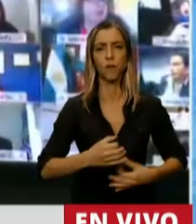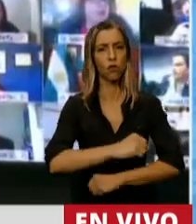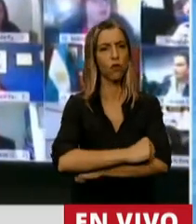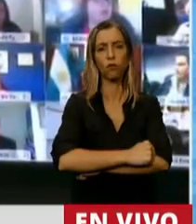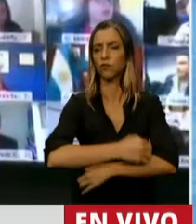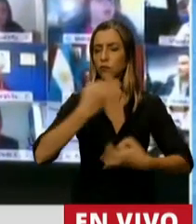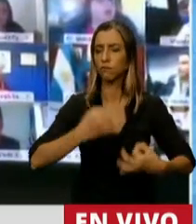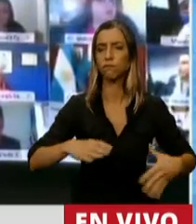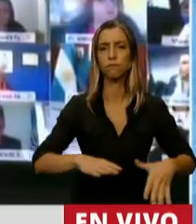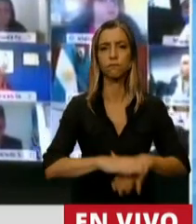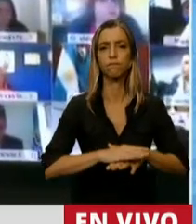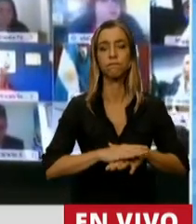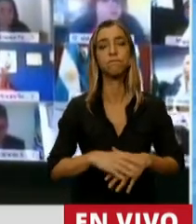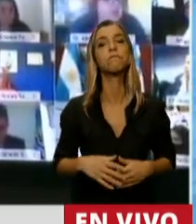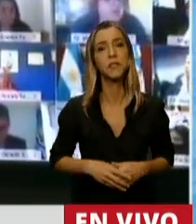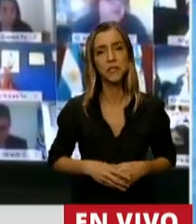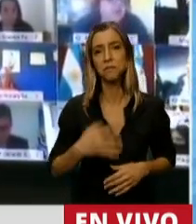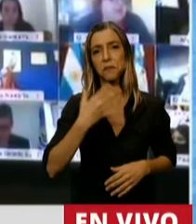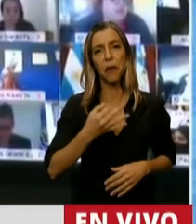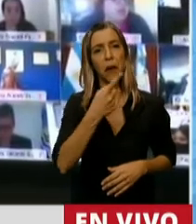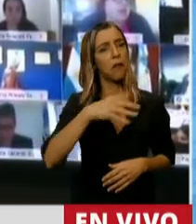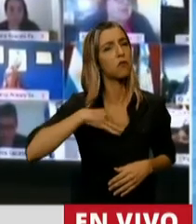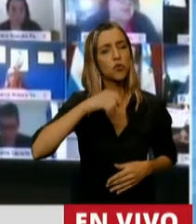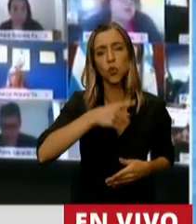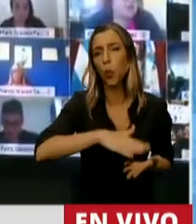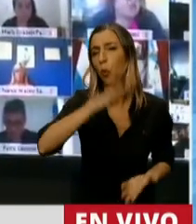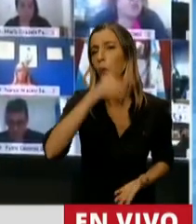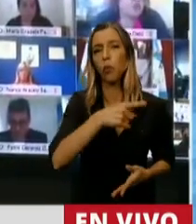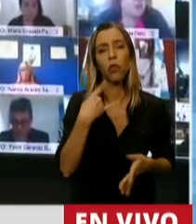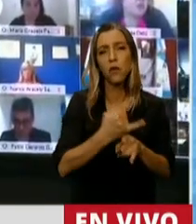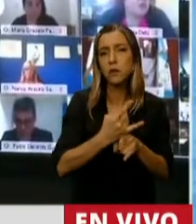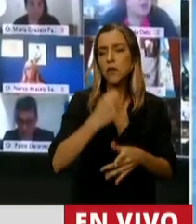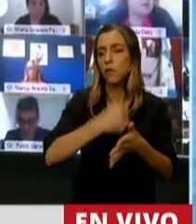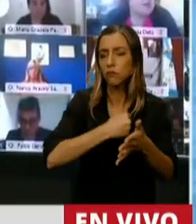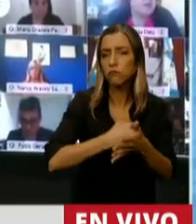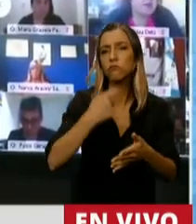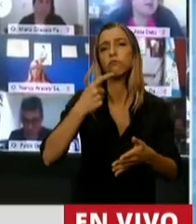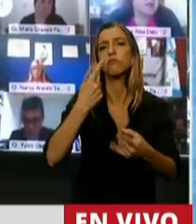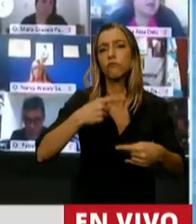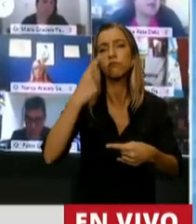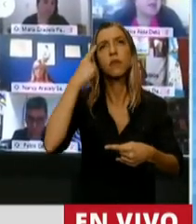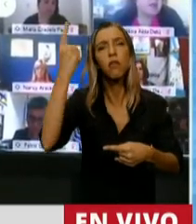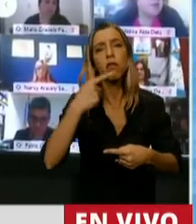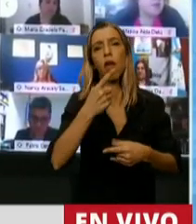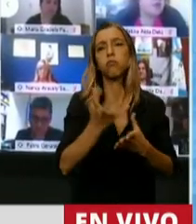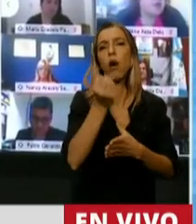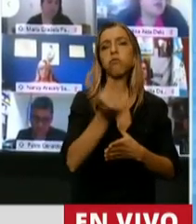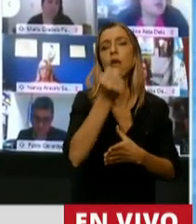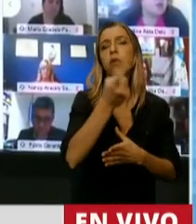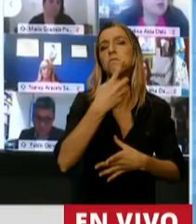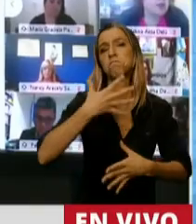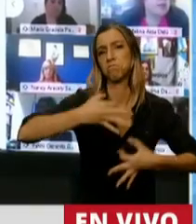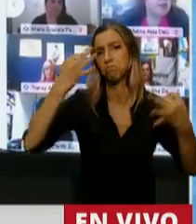más, con honestidad dedicó su vida entera a sus ideas y a sus convicciones. Muchas gracias, señor Presidente.